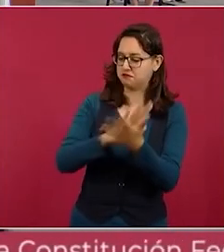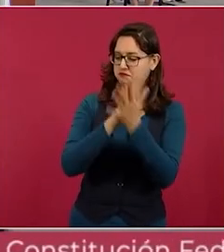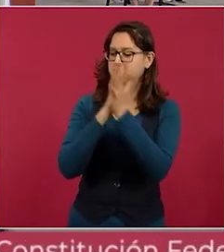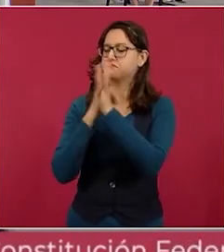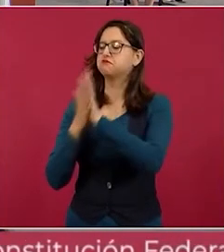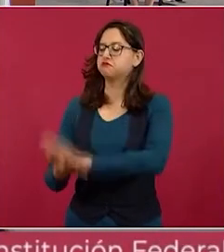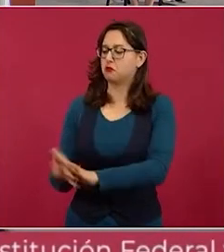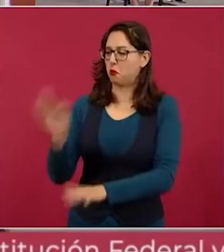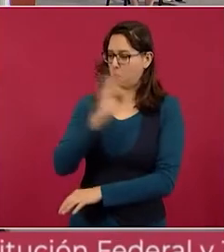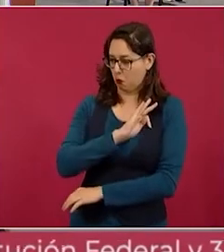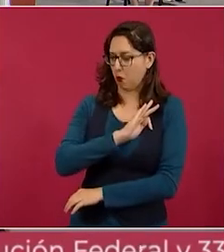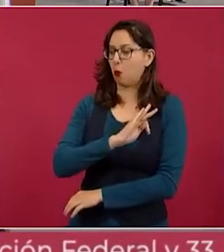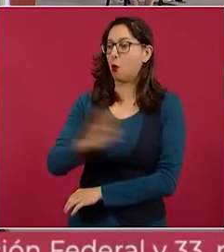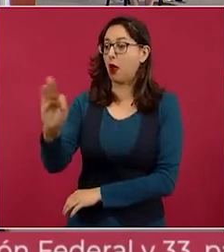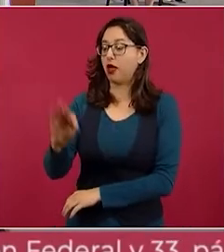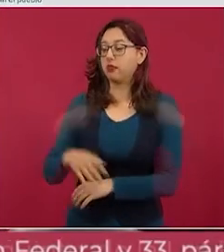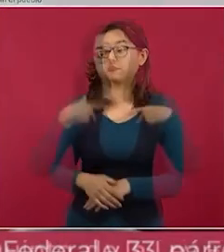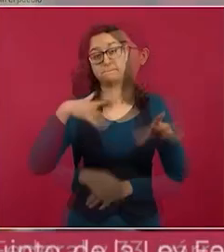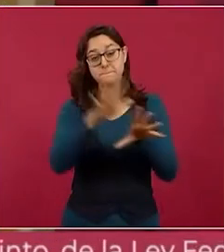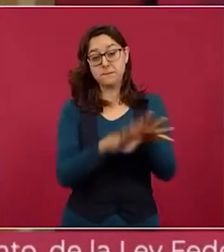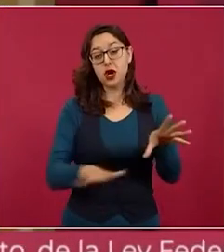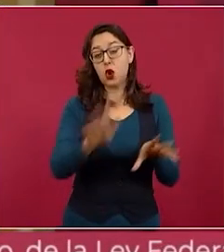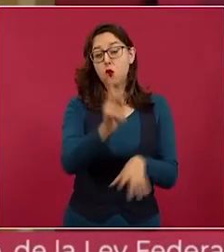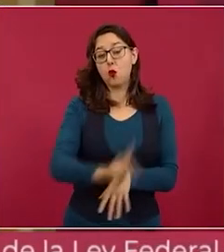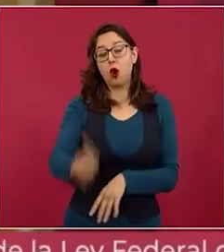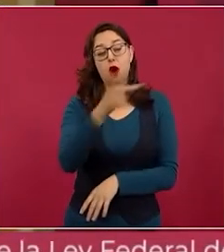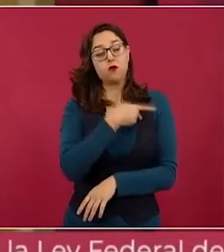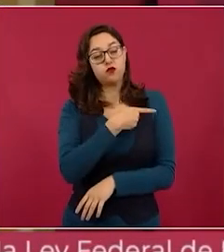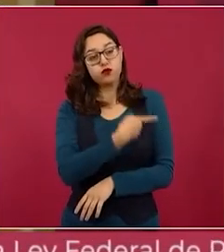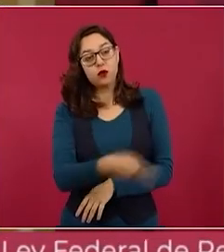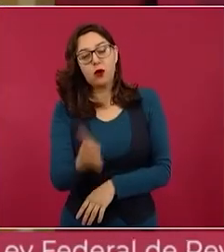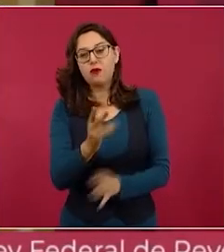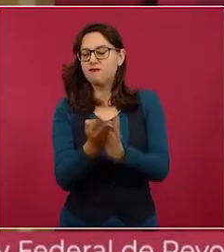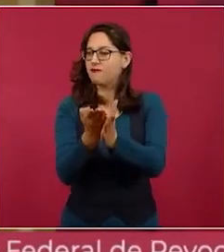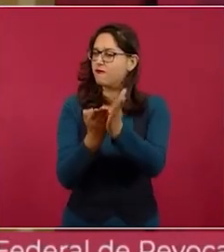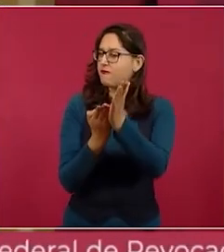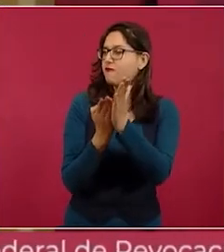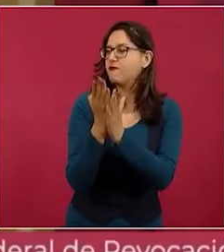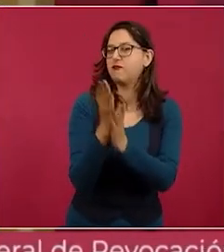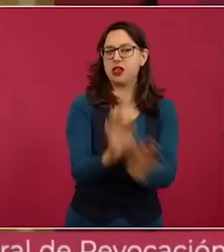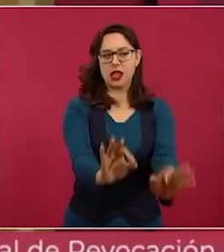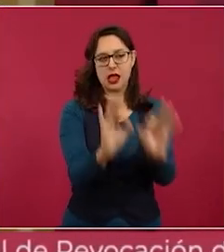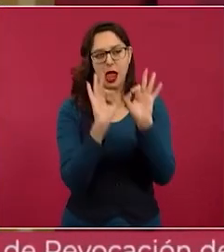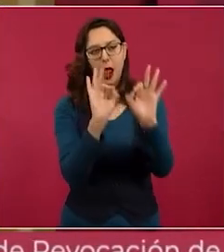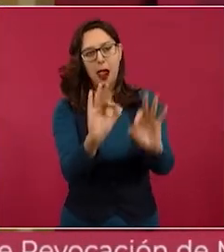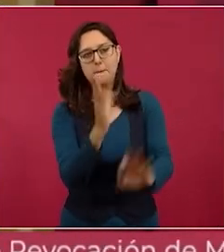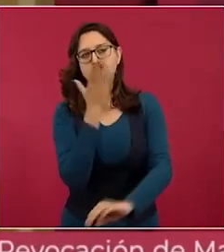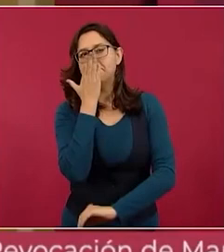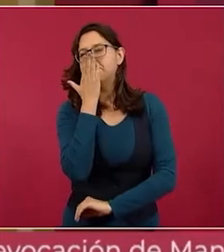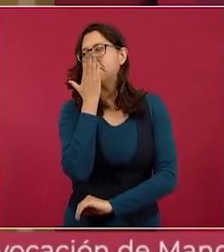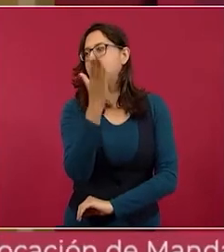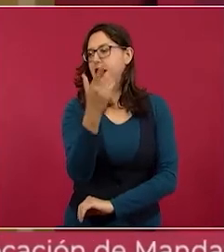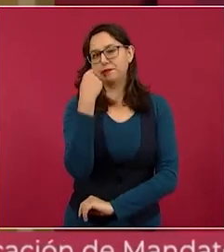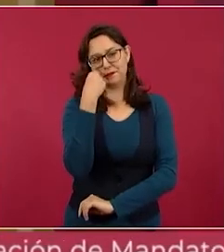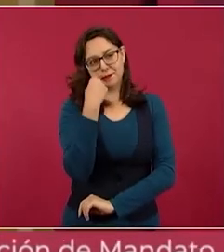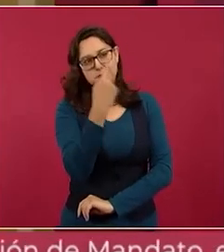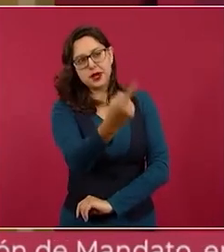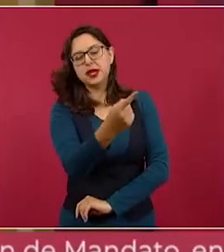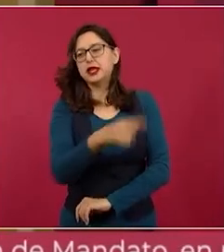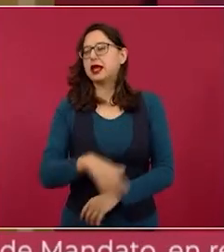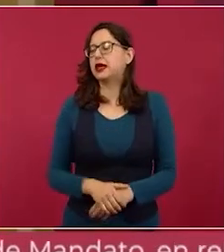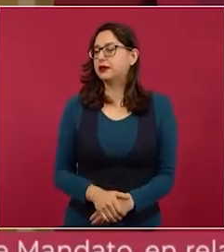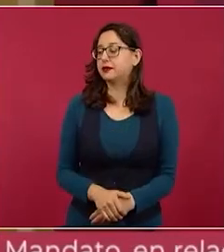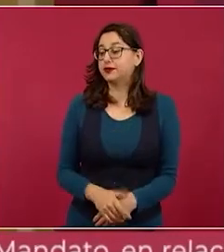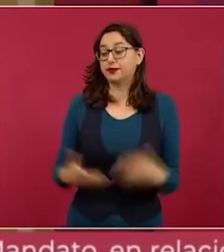del pueblo pobre de Bolivia. Nada bueno se puede esperar de políticos corruptos, de la